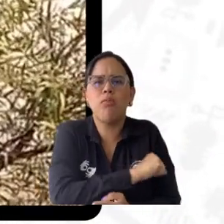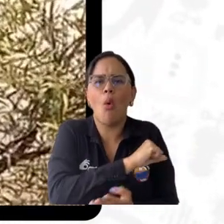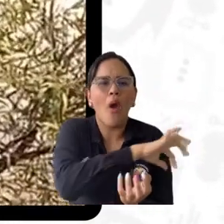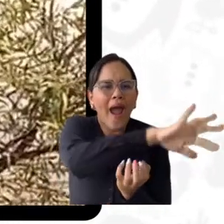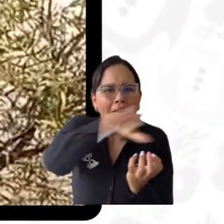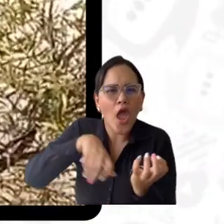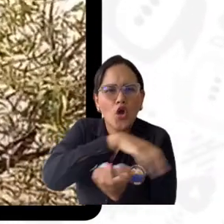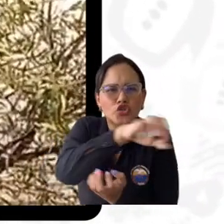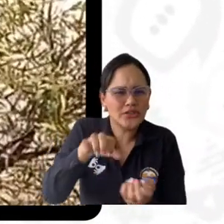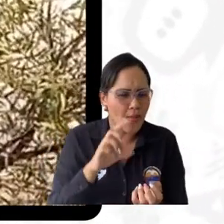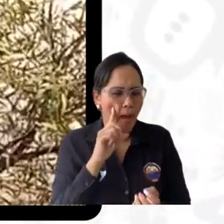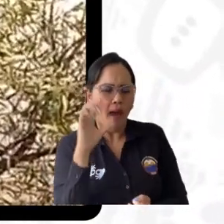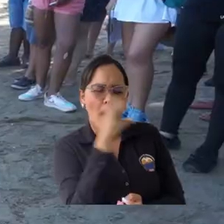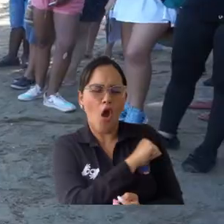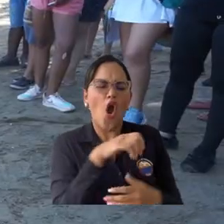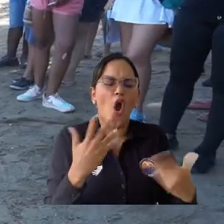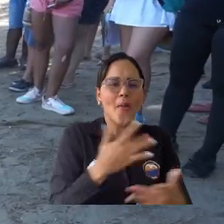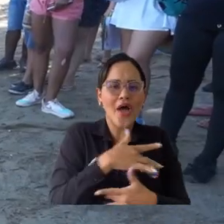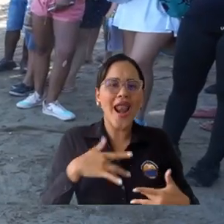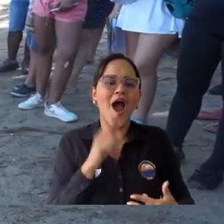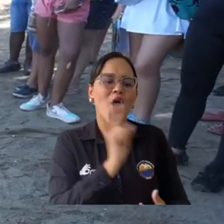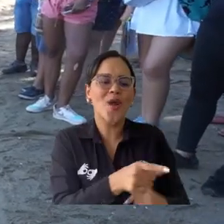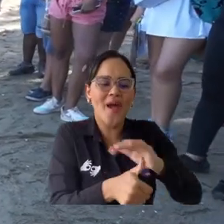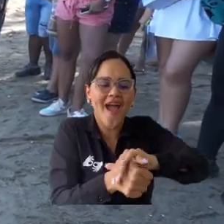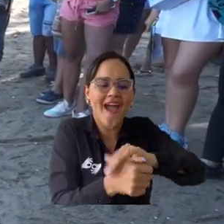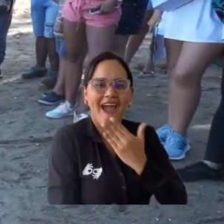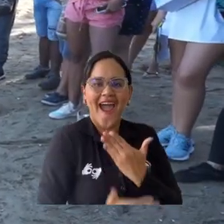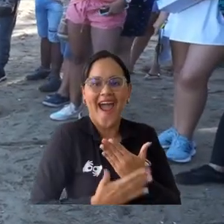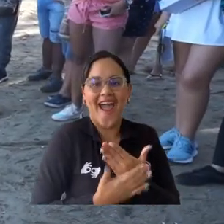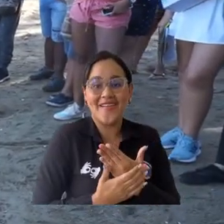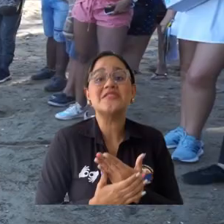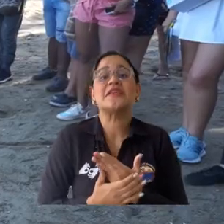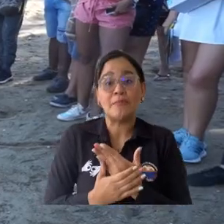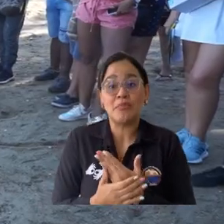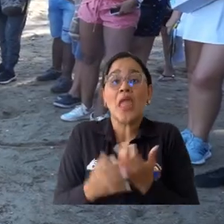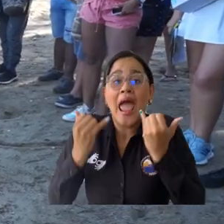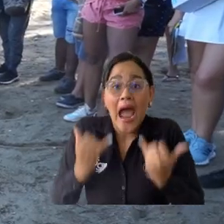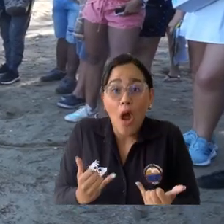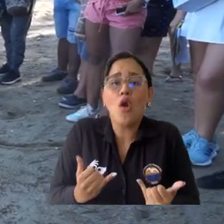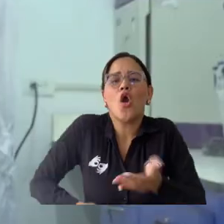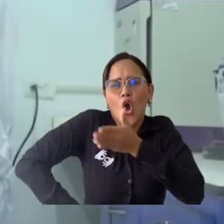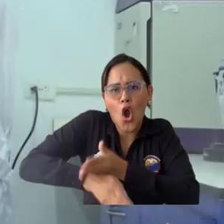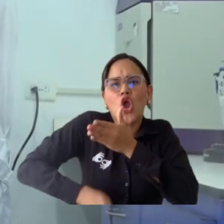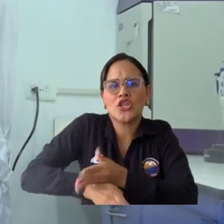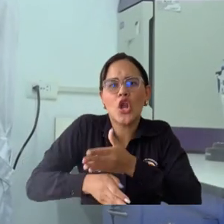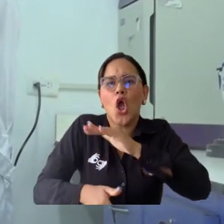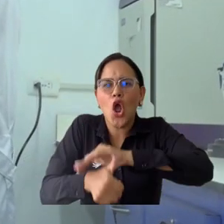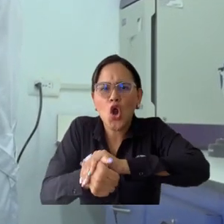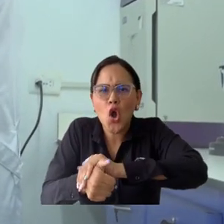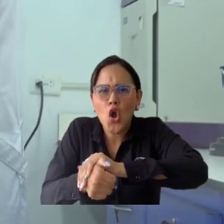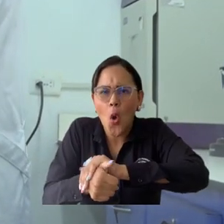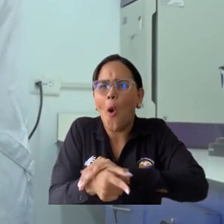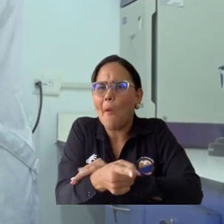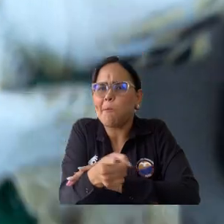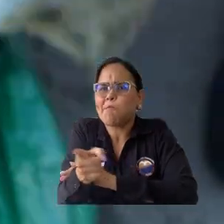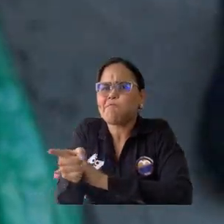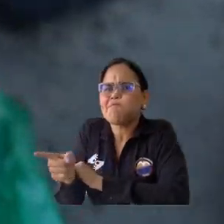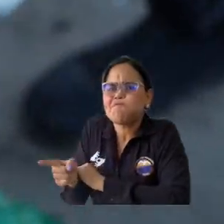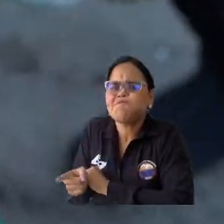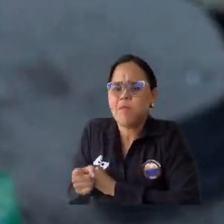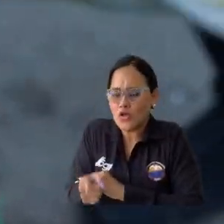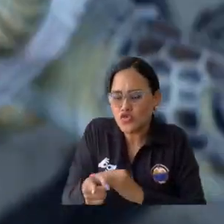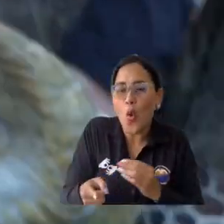estado de salud de los ecosistemas. Las científicas seguirán probando la efectividad de la autovacuna en otras tortugas verdes infectadas con